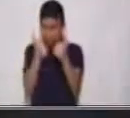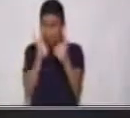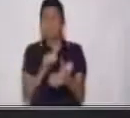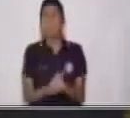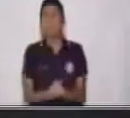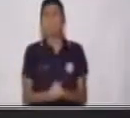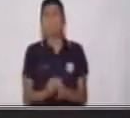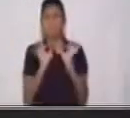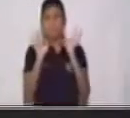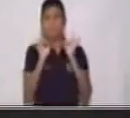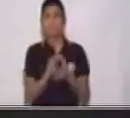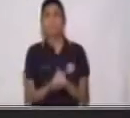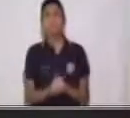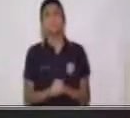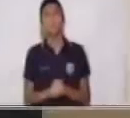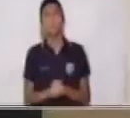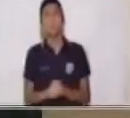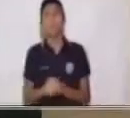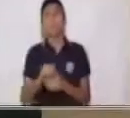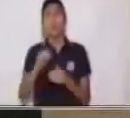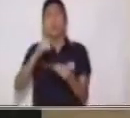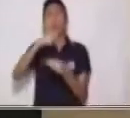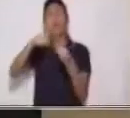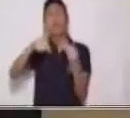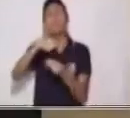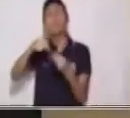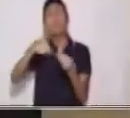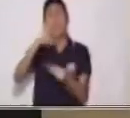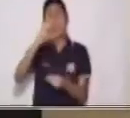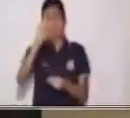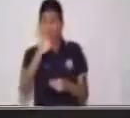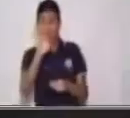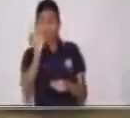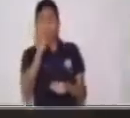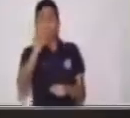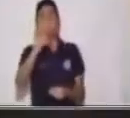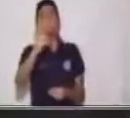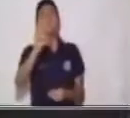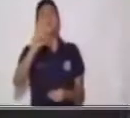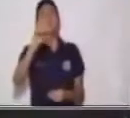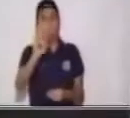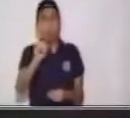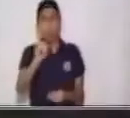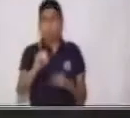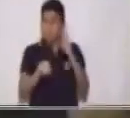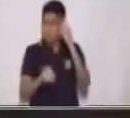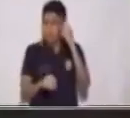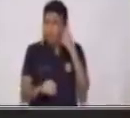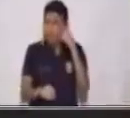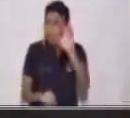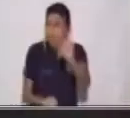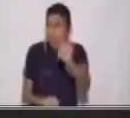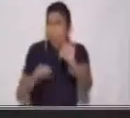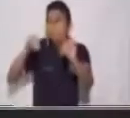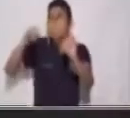¿De acuerdo? Muy bien. Vamos a ver. La familia de Memo. Aquí está Memo. ¿Ya vieron?